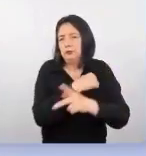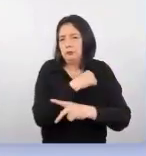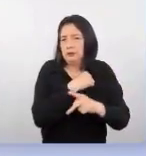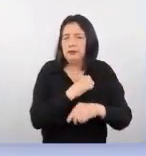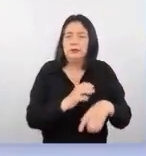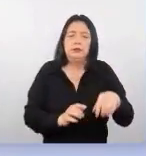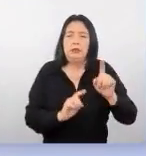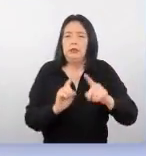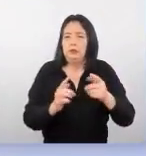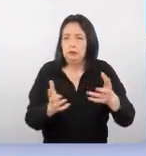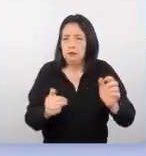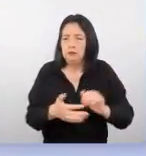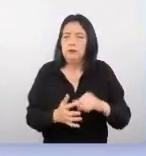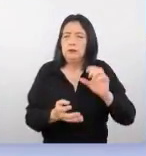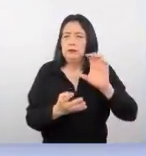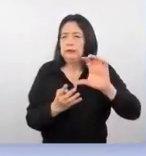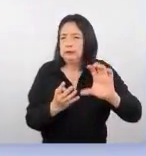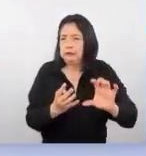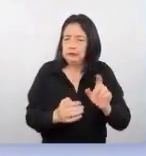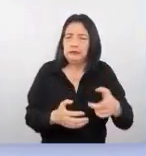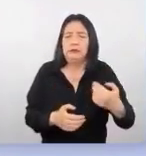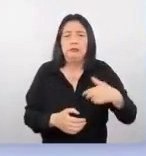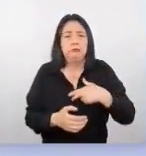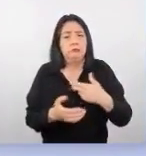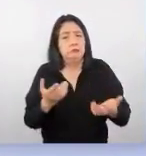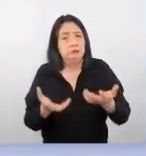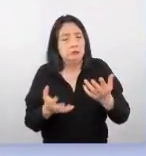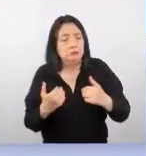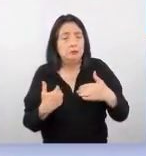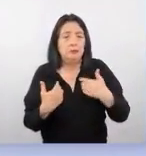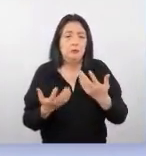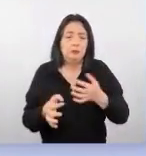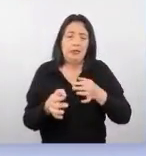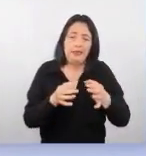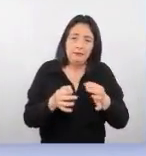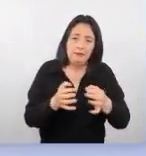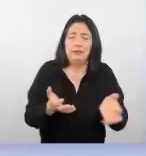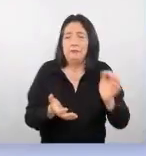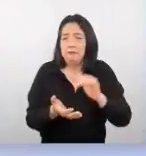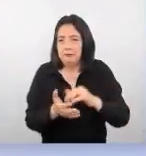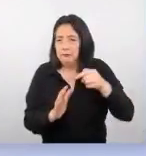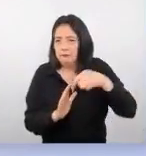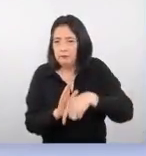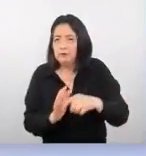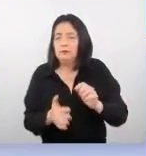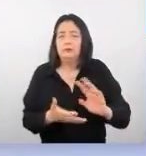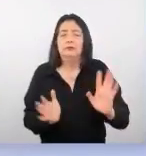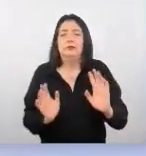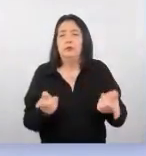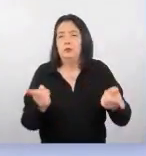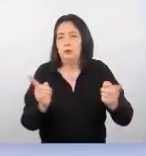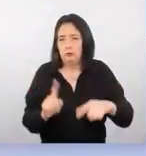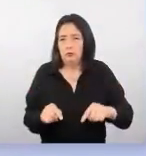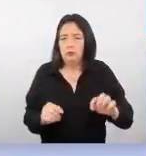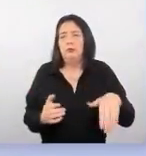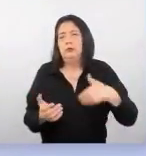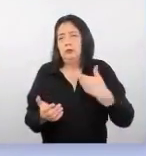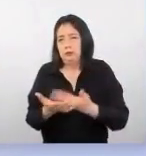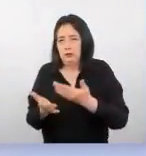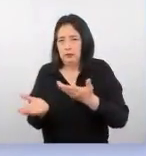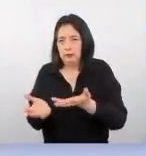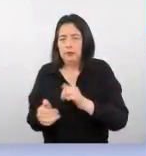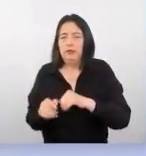hay algunos elementos y algunas características que nosotros de repente vamos a tener que explicarlos un poco más al momento de llegar al destino,